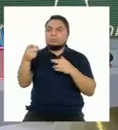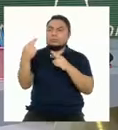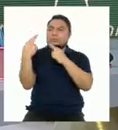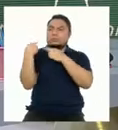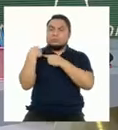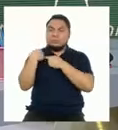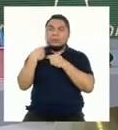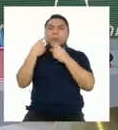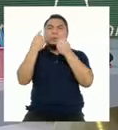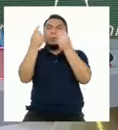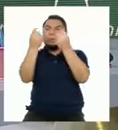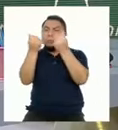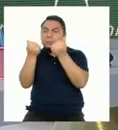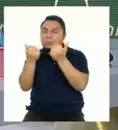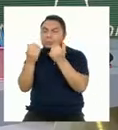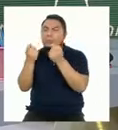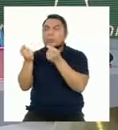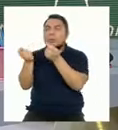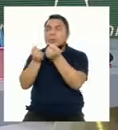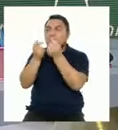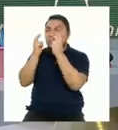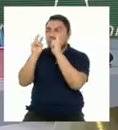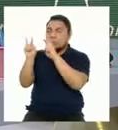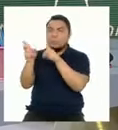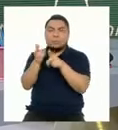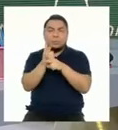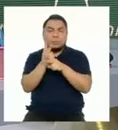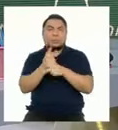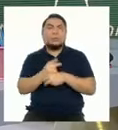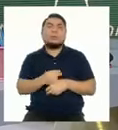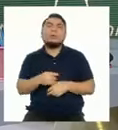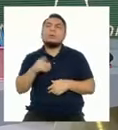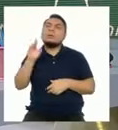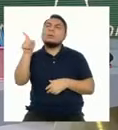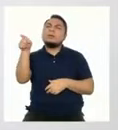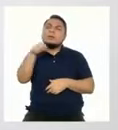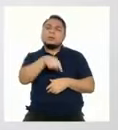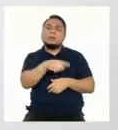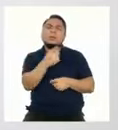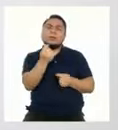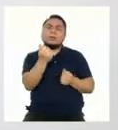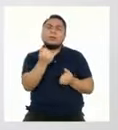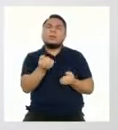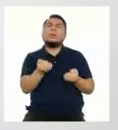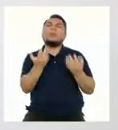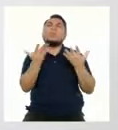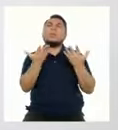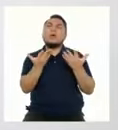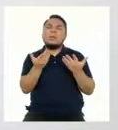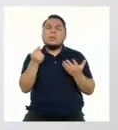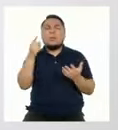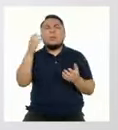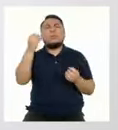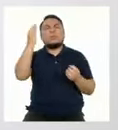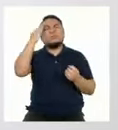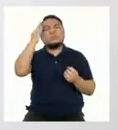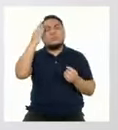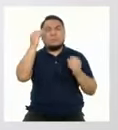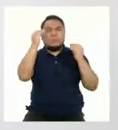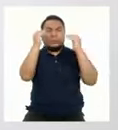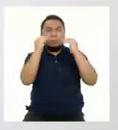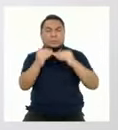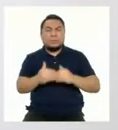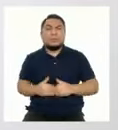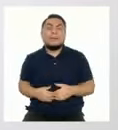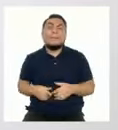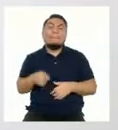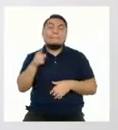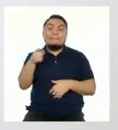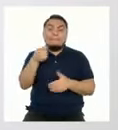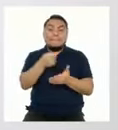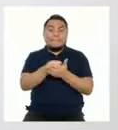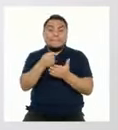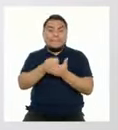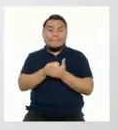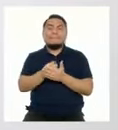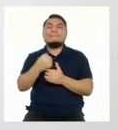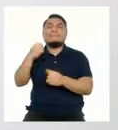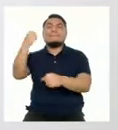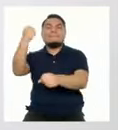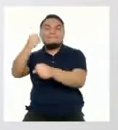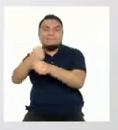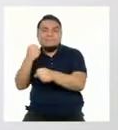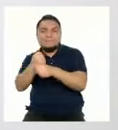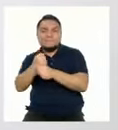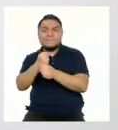ámbito. ¿Y en qué se basan para definir las tarifas? Estas tarifas deben cumplir el costo de operación y